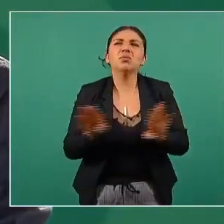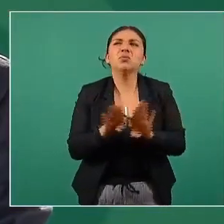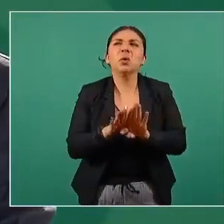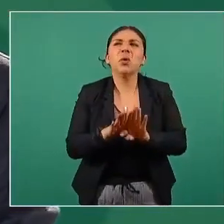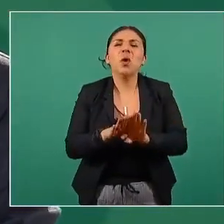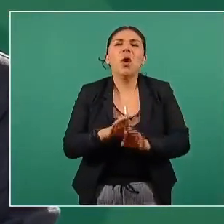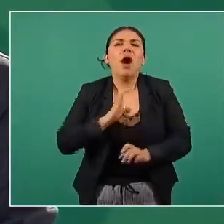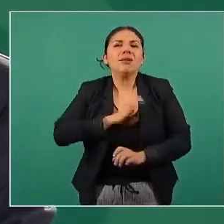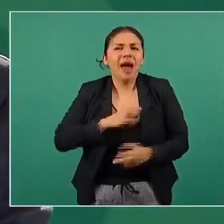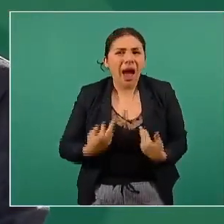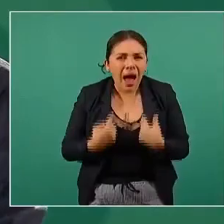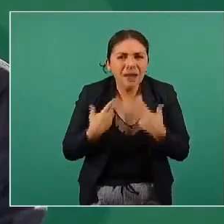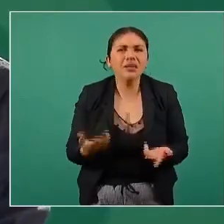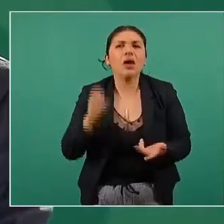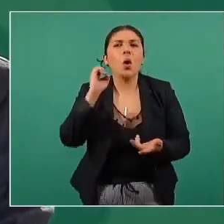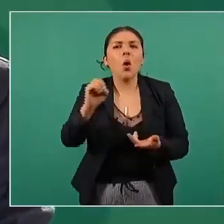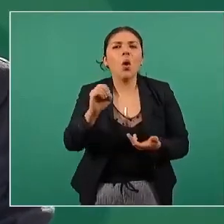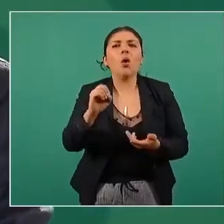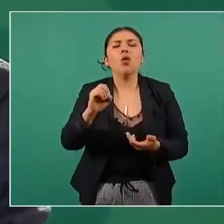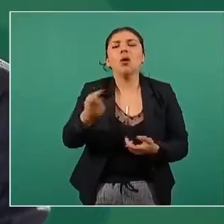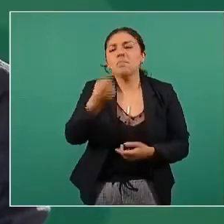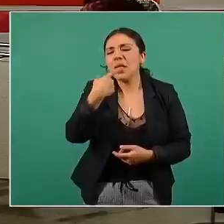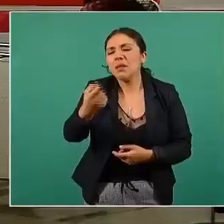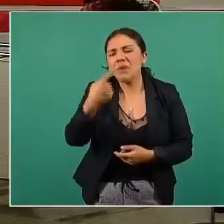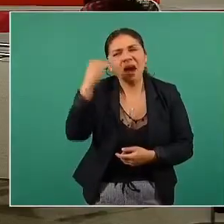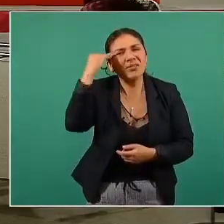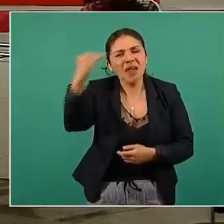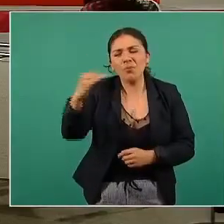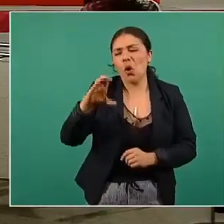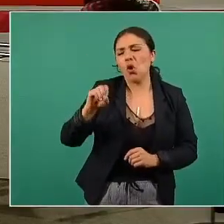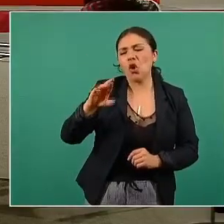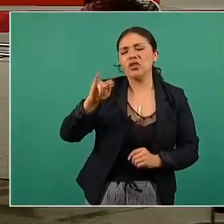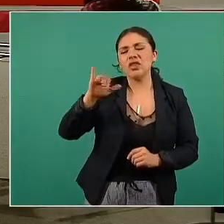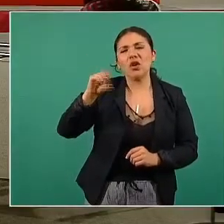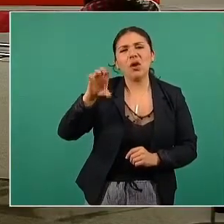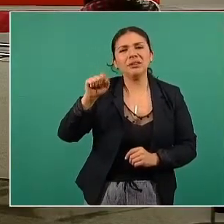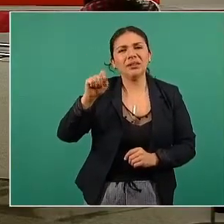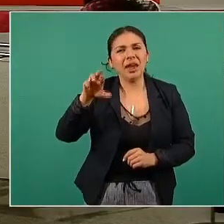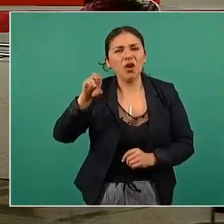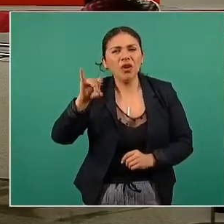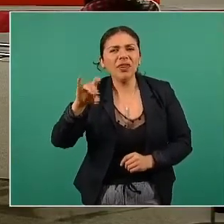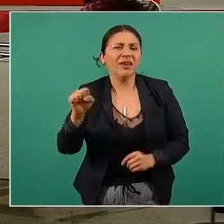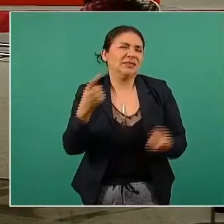autoinmunes, el uso de corticosteroides prolongados, etcétera. Cáncer.